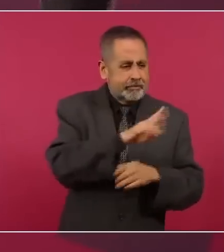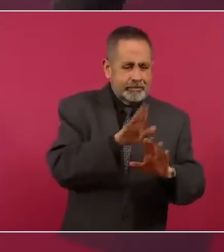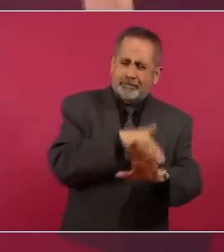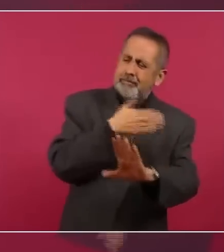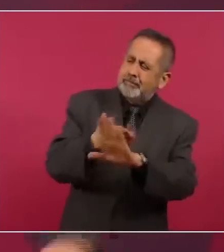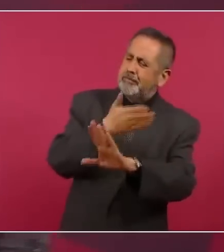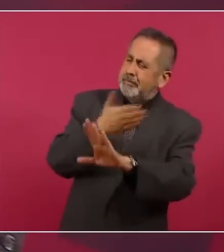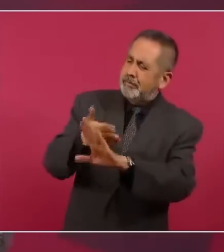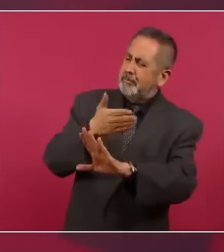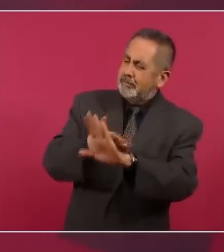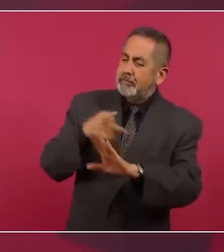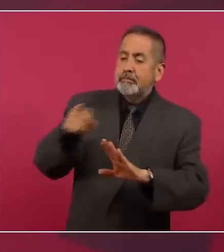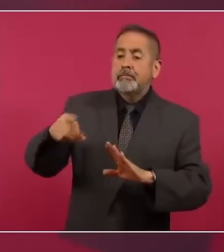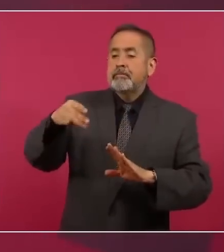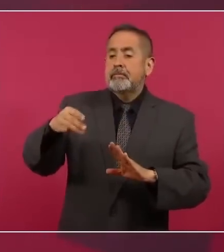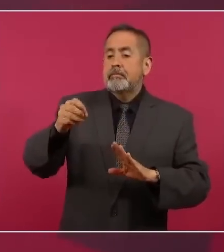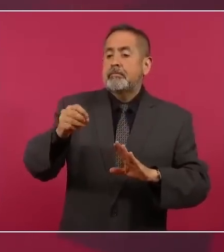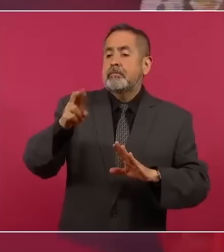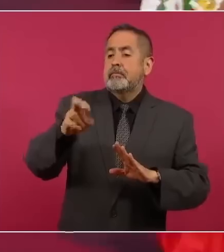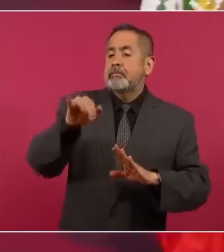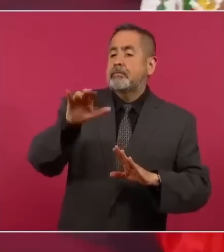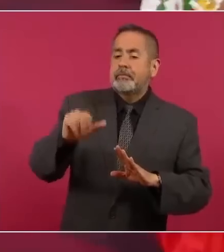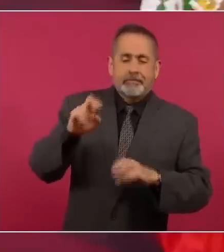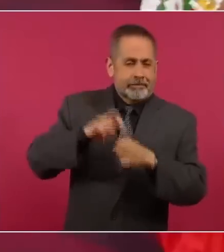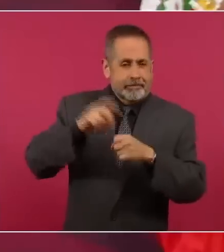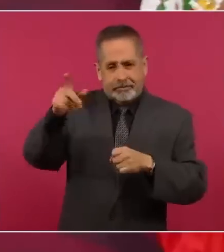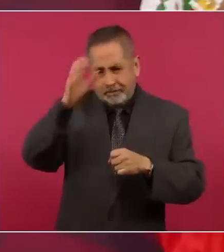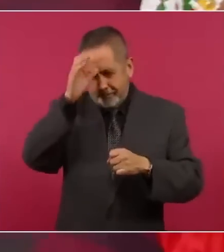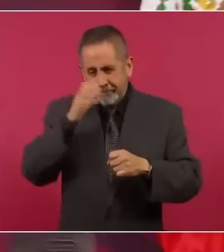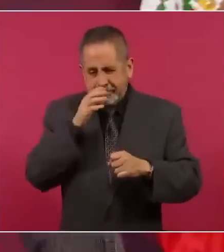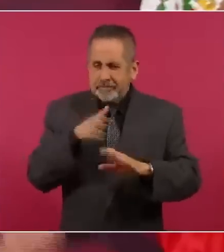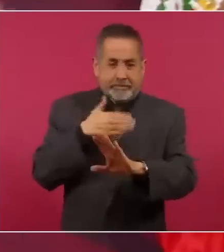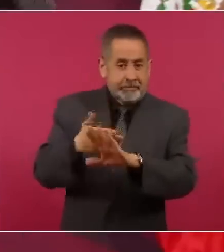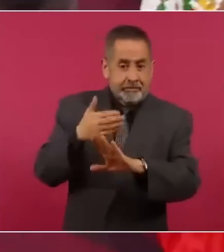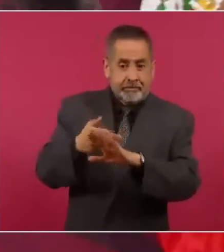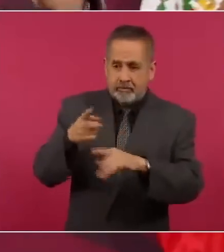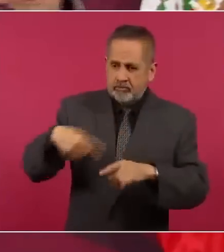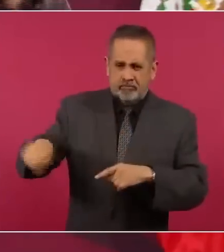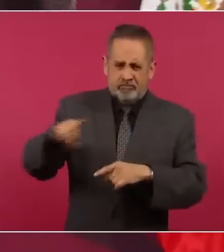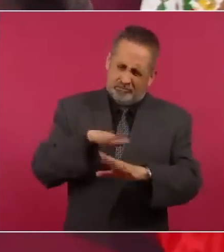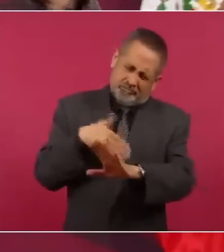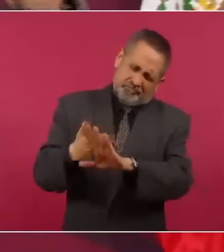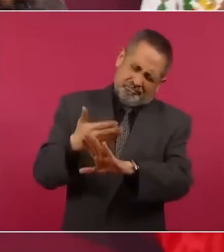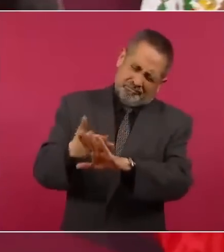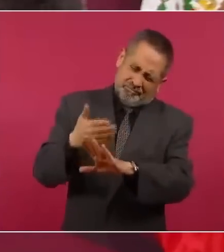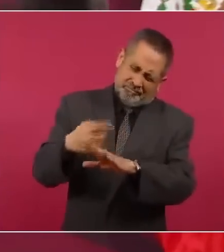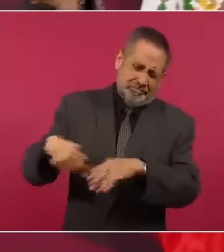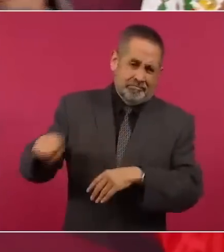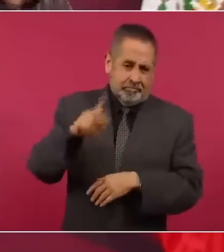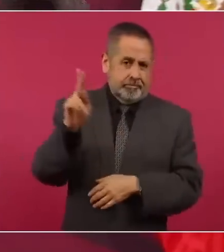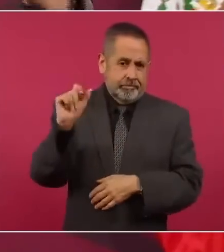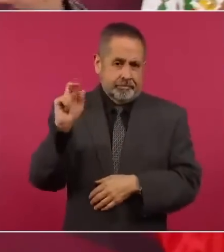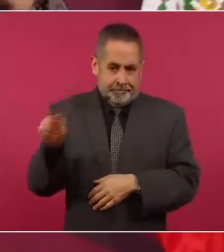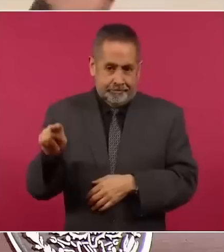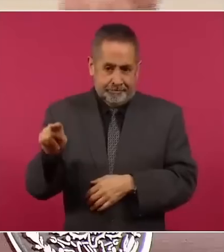Coahuila, en contra de los Morera, del PAN,